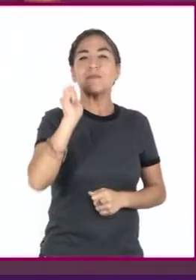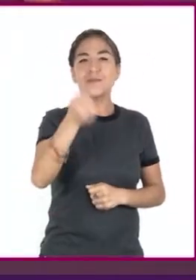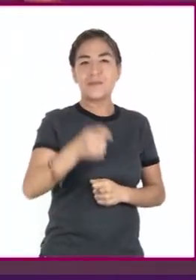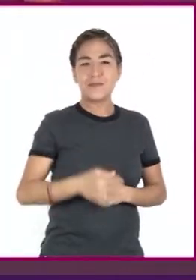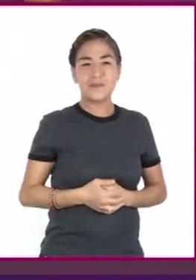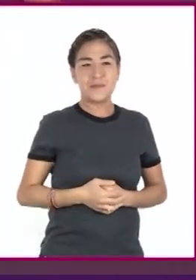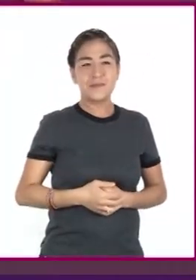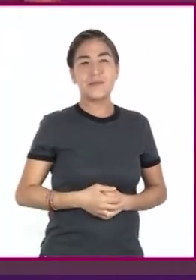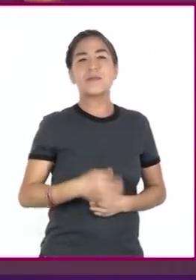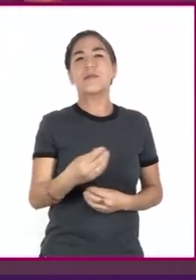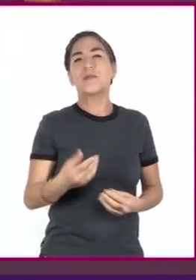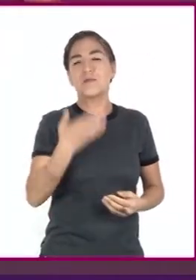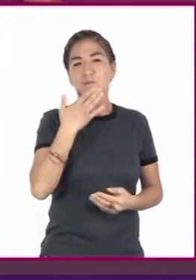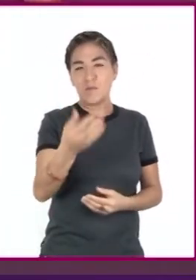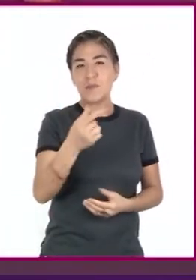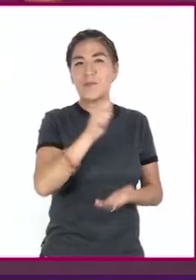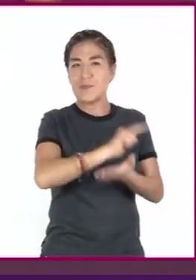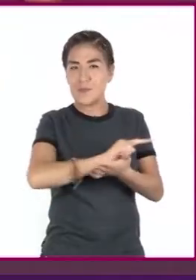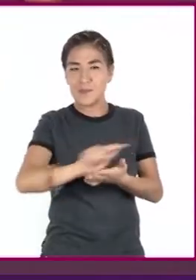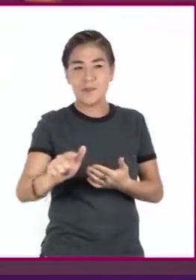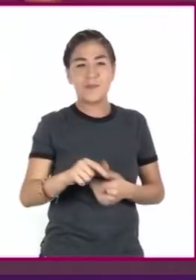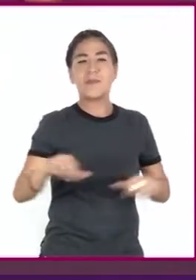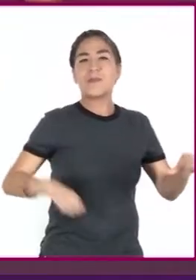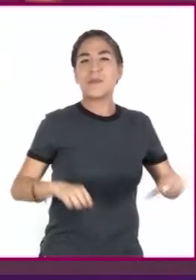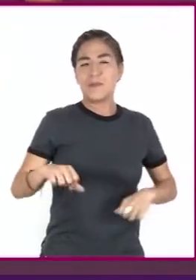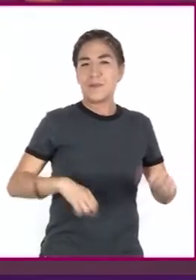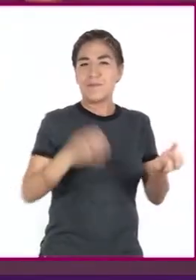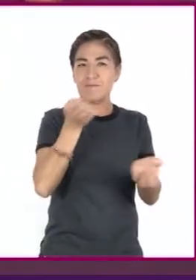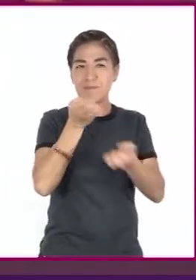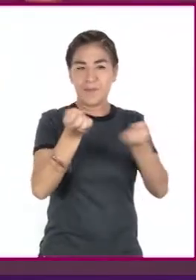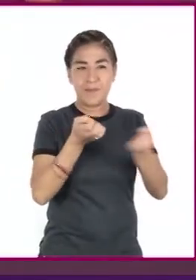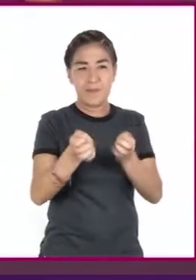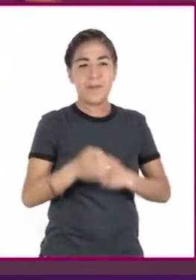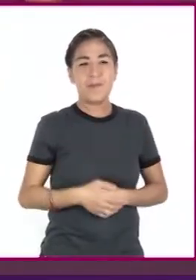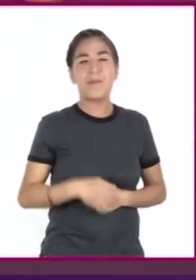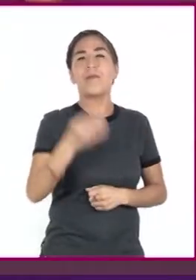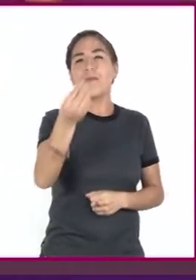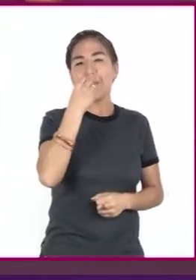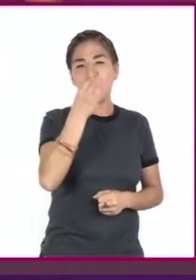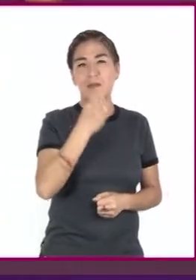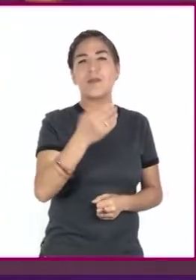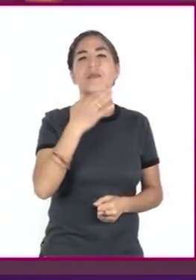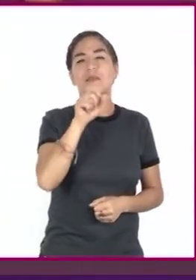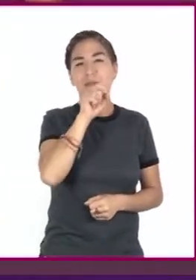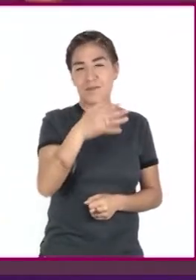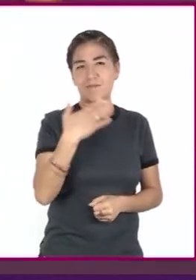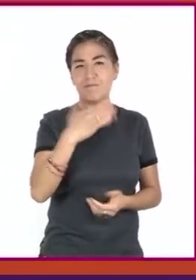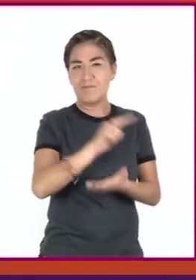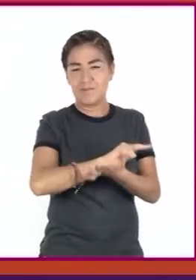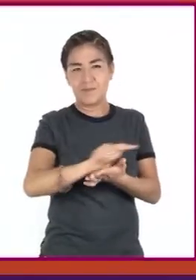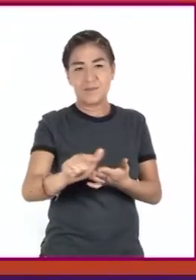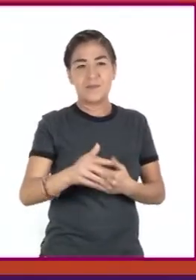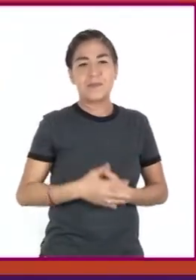higiene, actividad física y consumo de alimentos saludables.